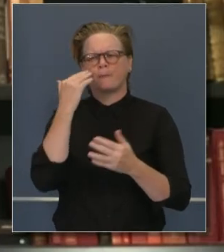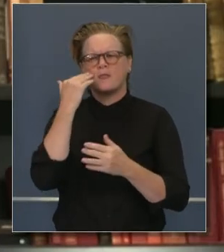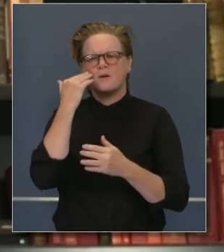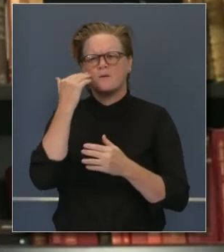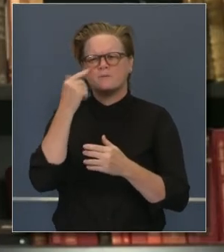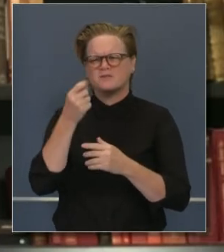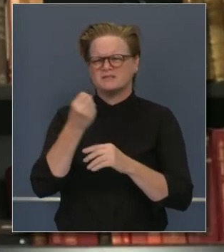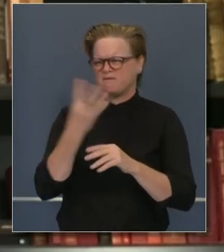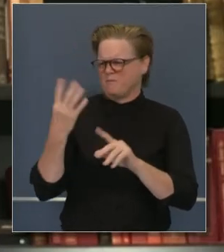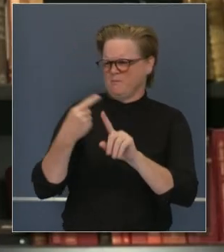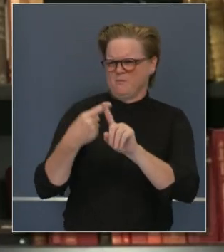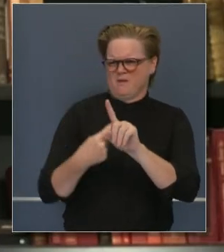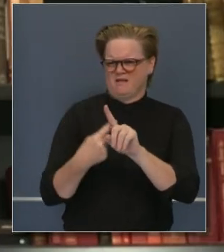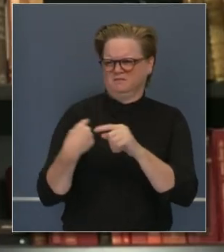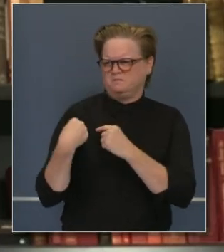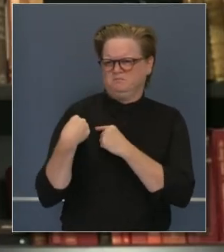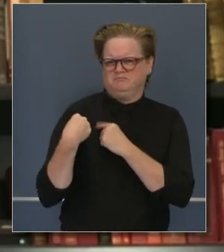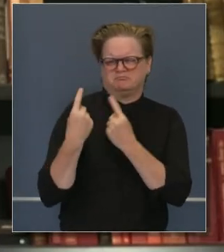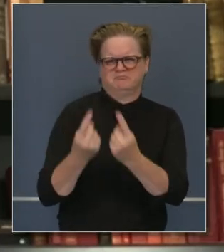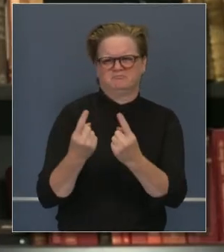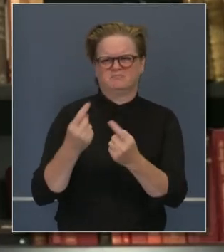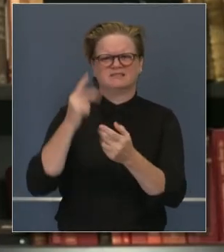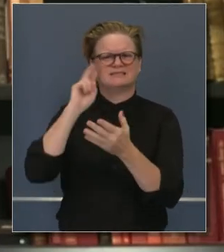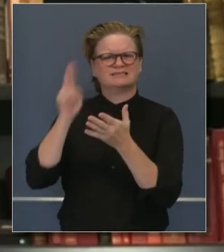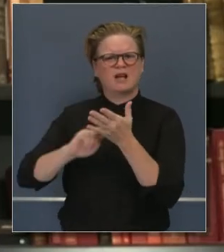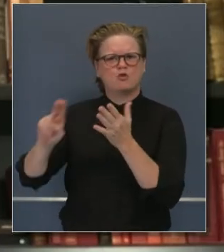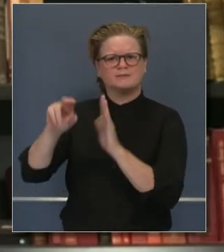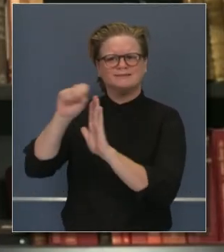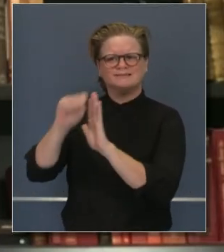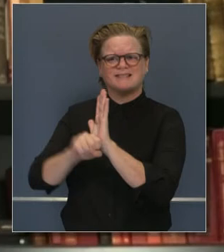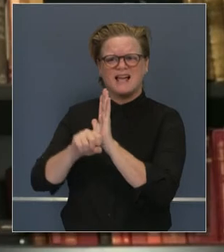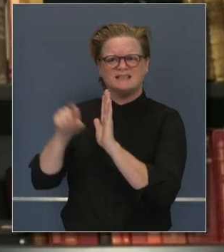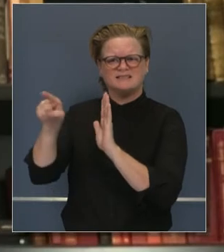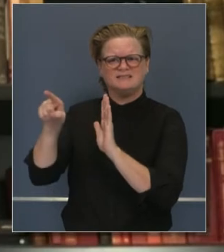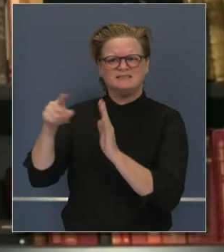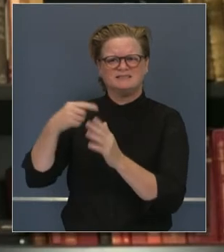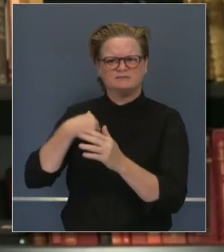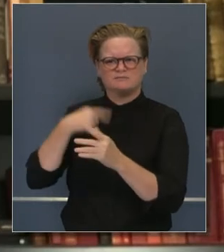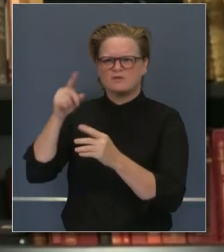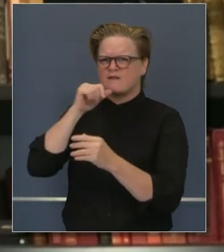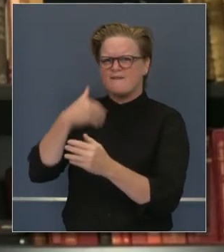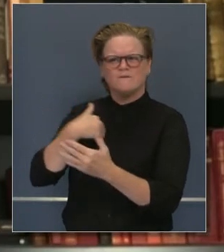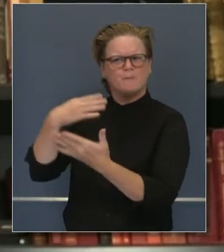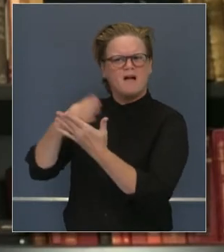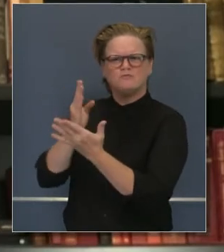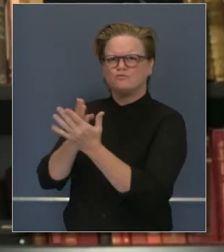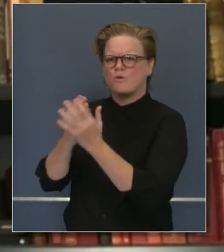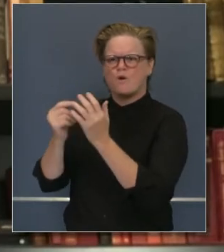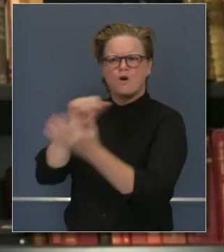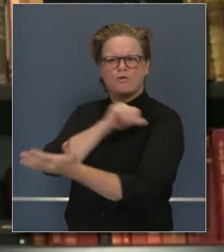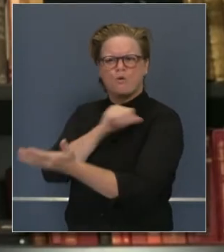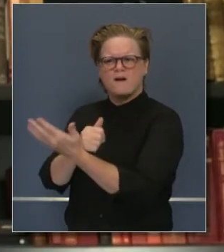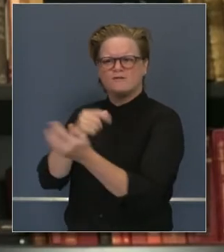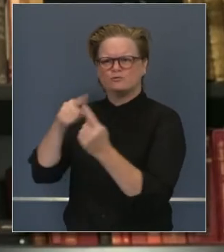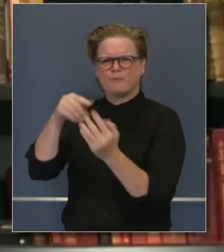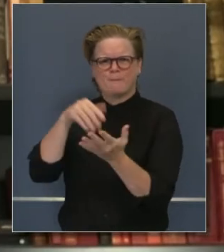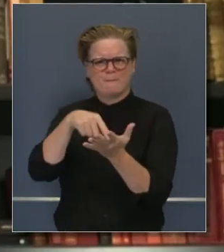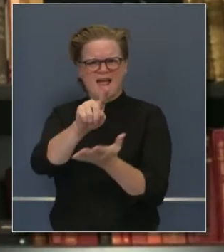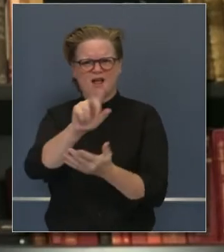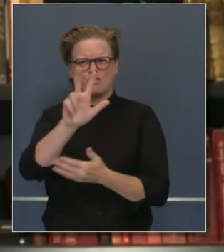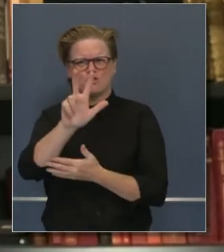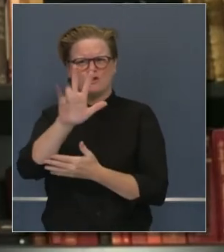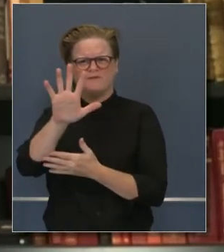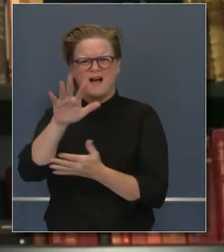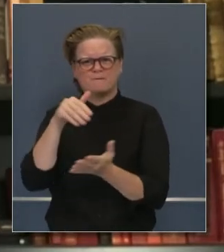la oficina han estado diciendo por meses que va a pagar por un contrato de 35